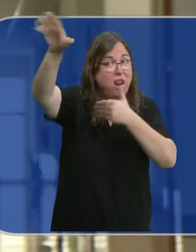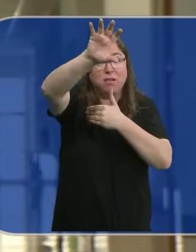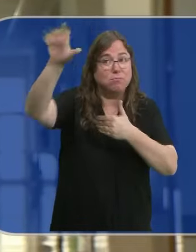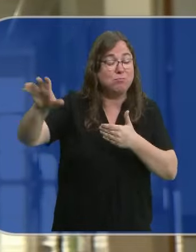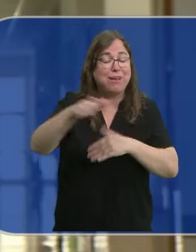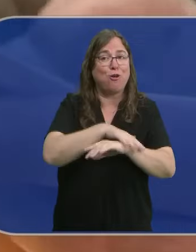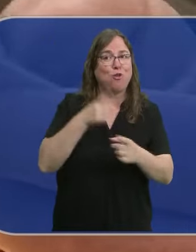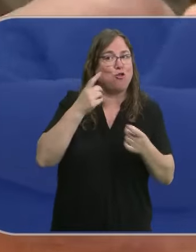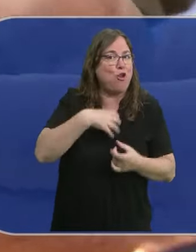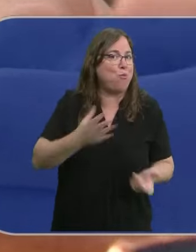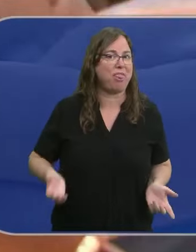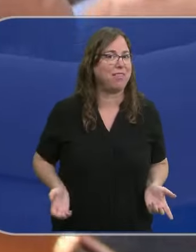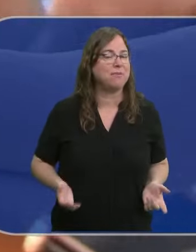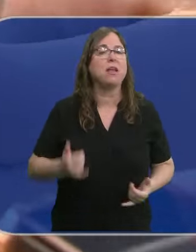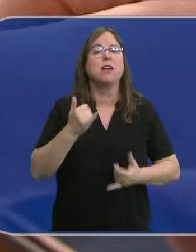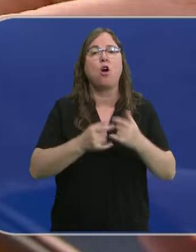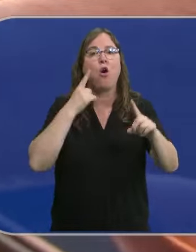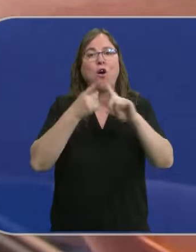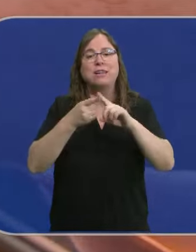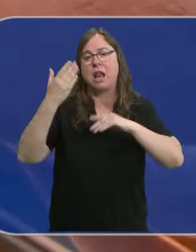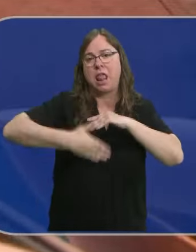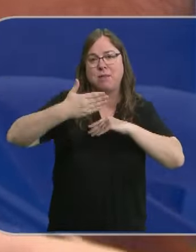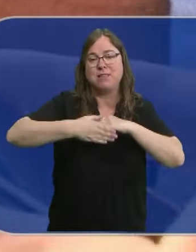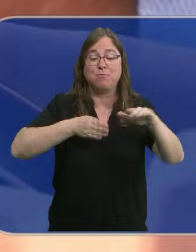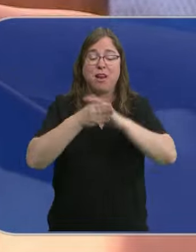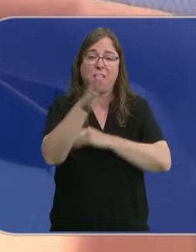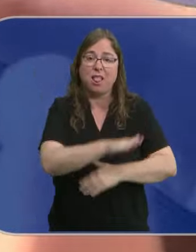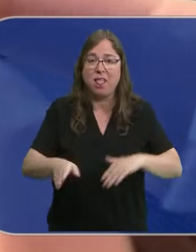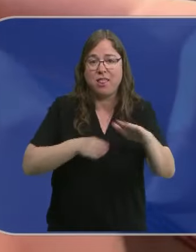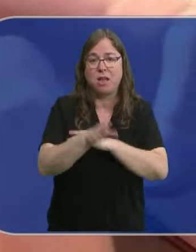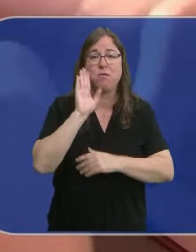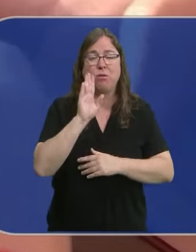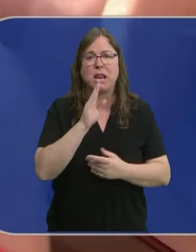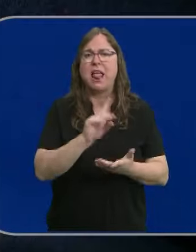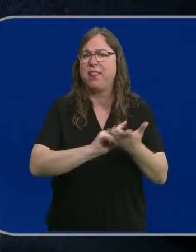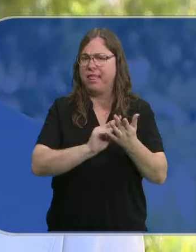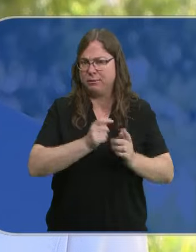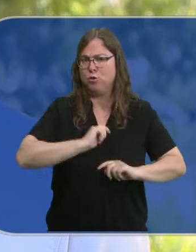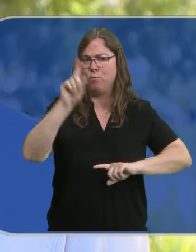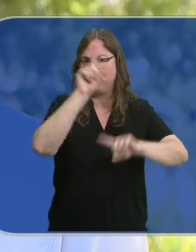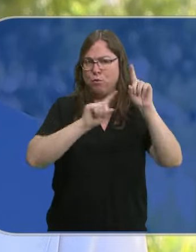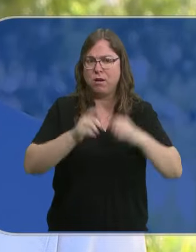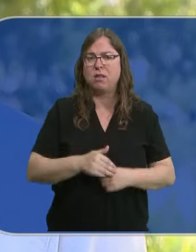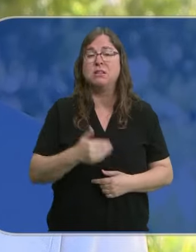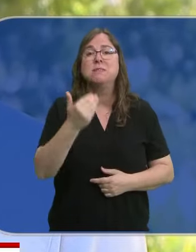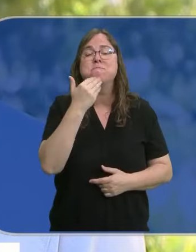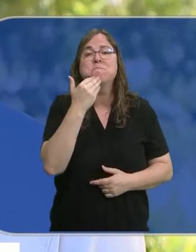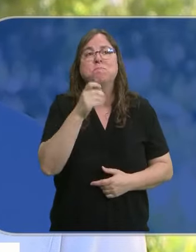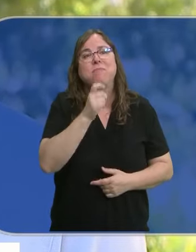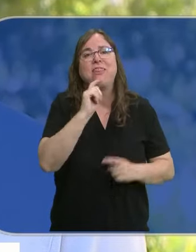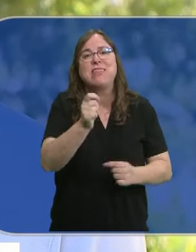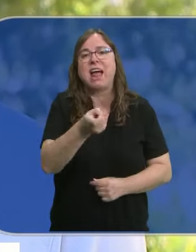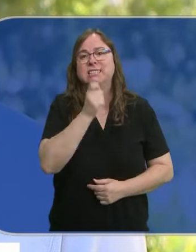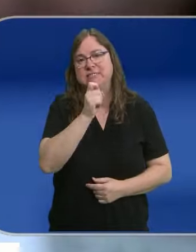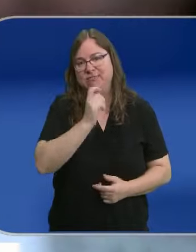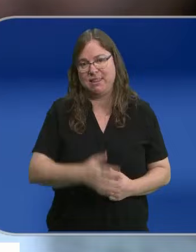el gobierno no puede legislar. La intención es restringir ese contenido a los menores. Los datos son preocupantes. Se trata al menos de ponérselo lo más